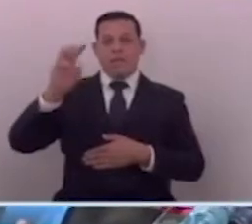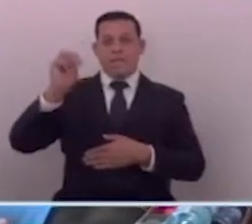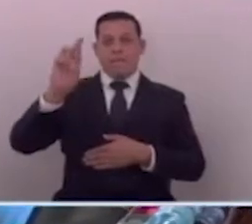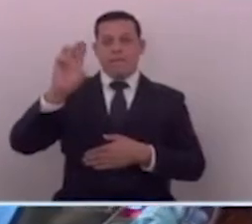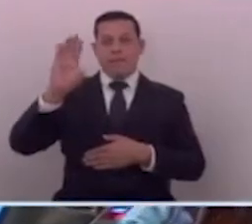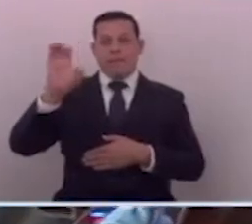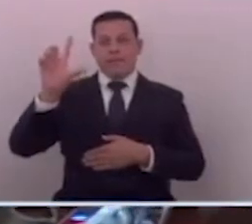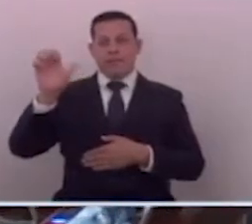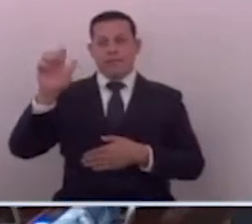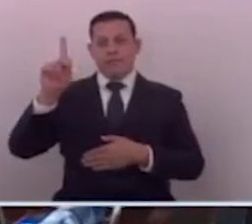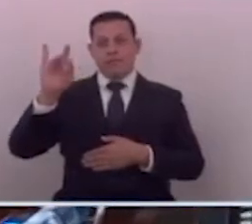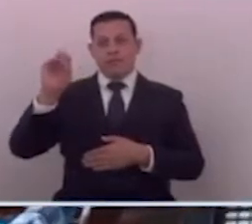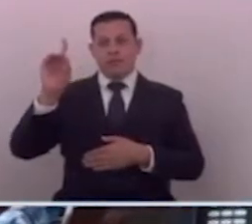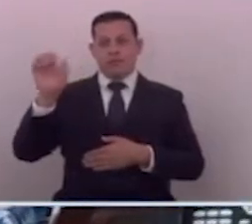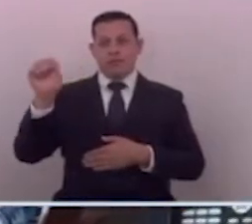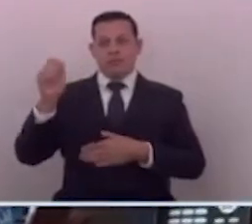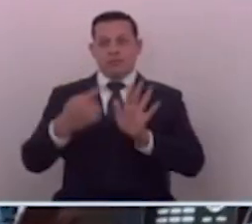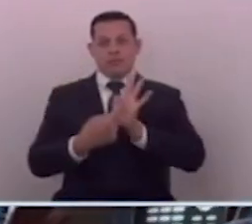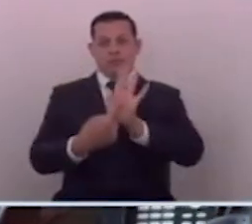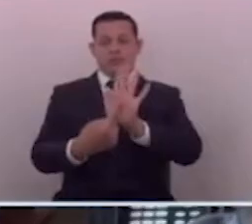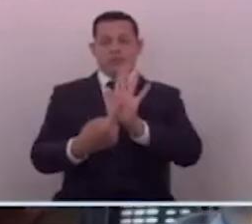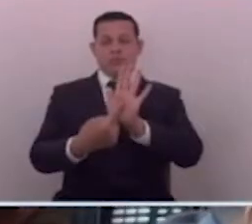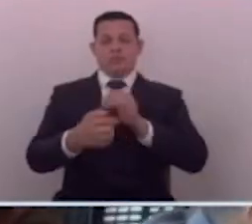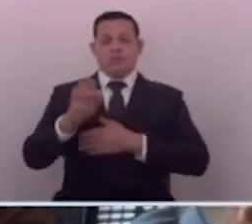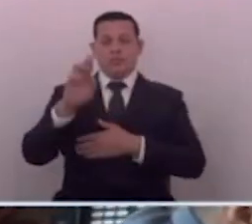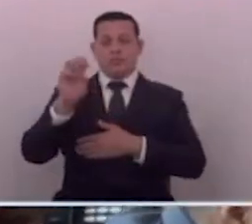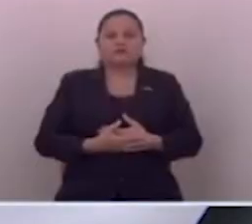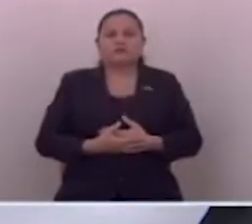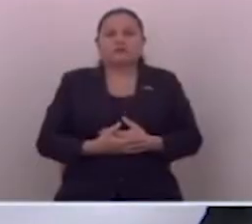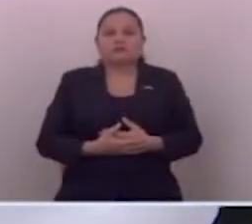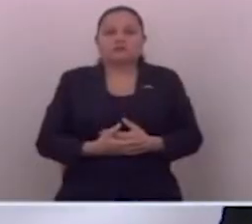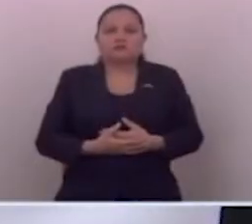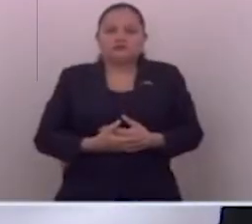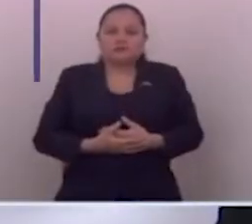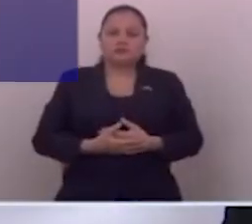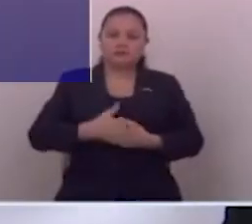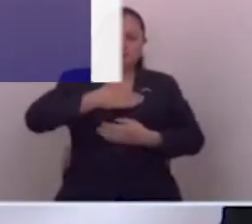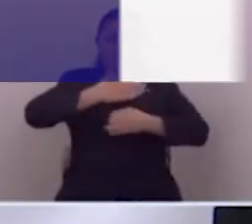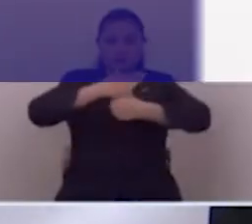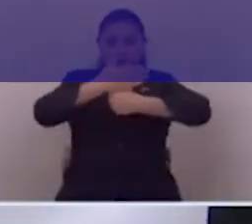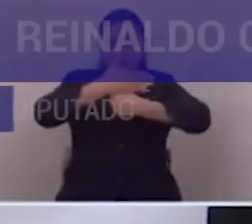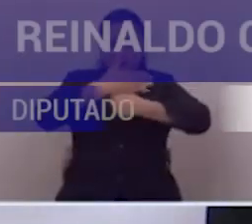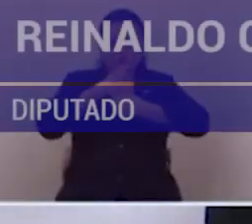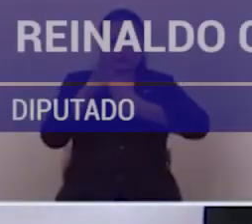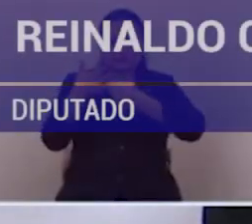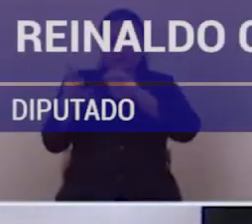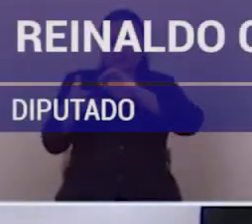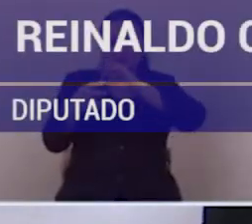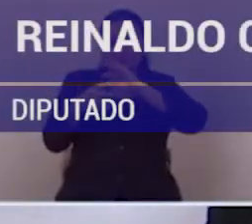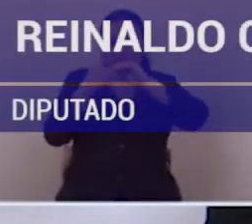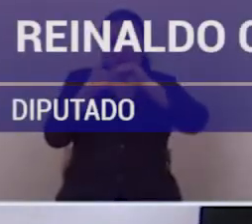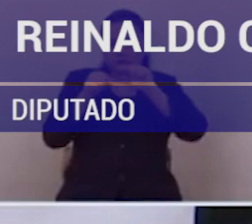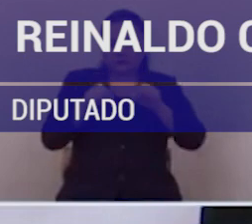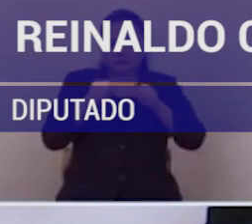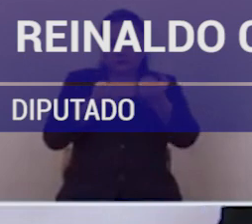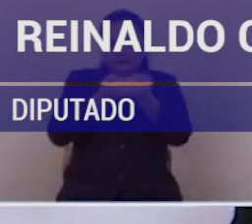vehículos que llevan años sin ser reclamados. Bueno, nosotros como partido los vamos a unir también a